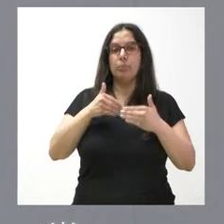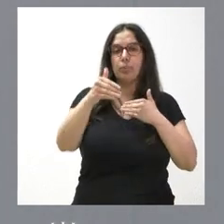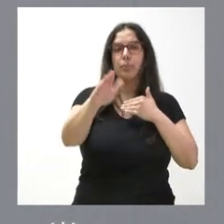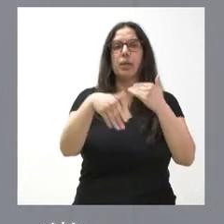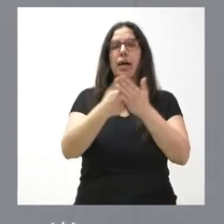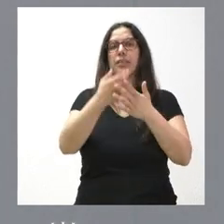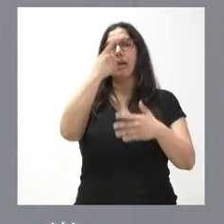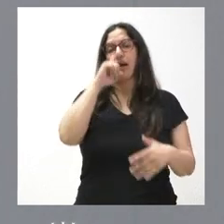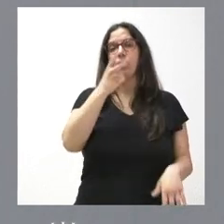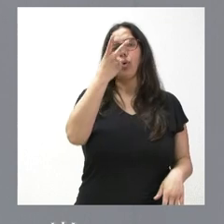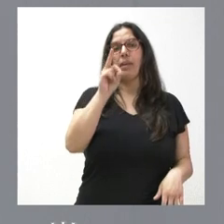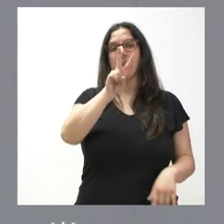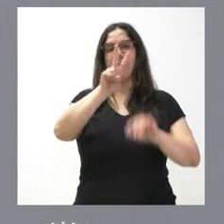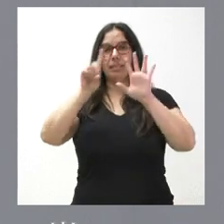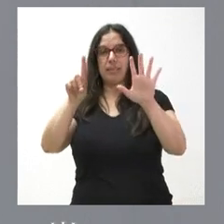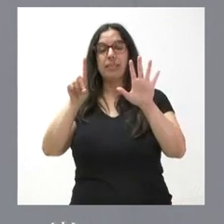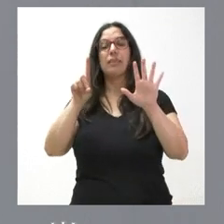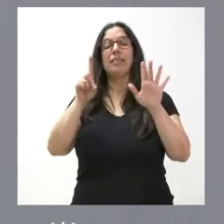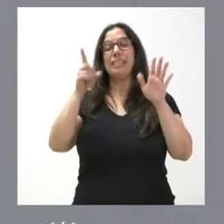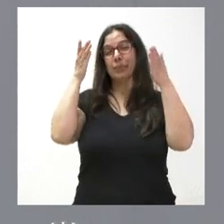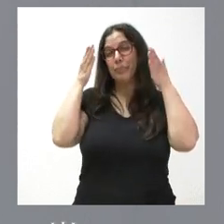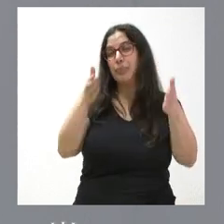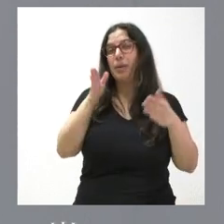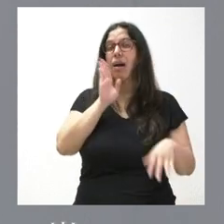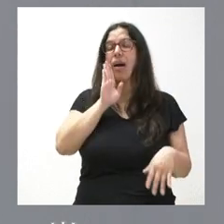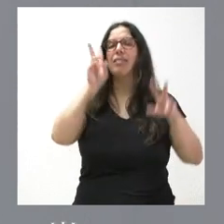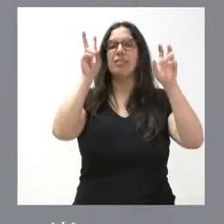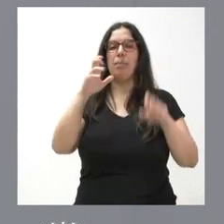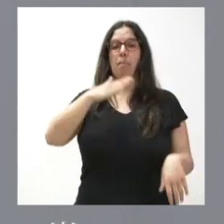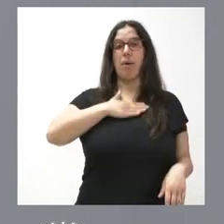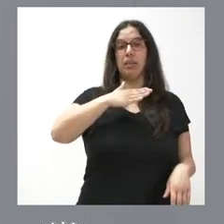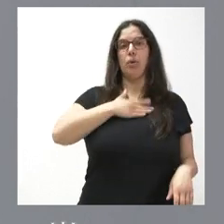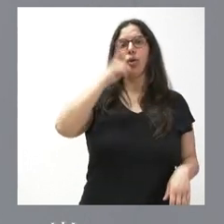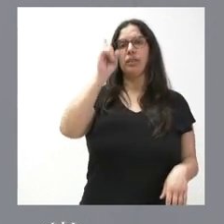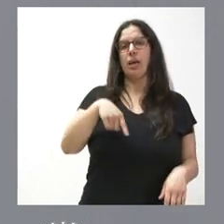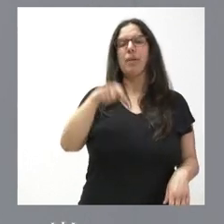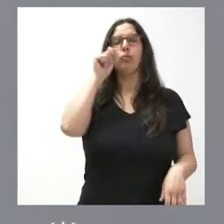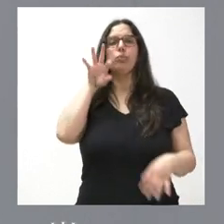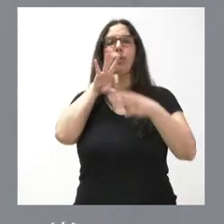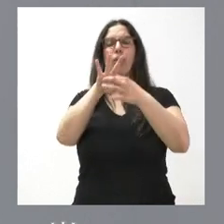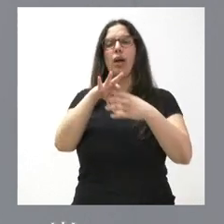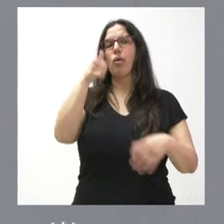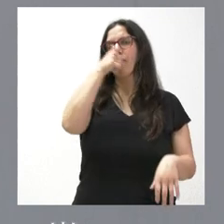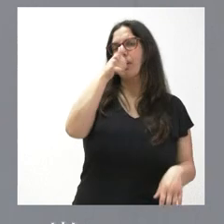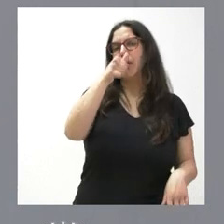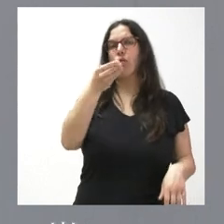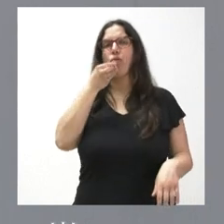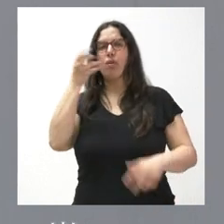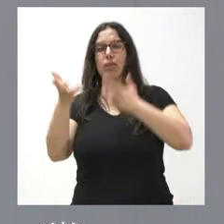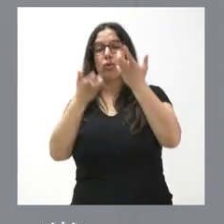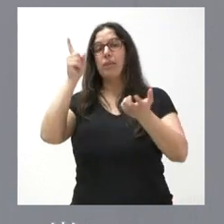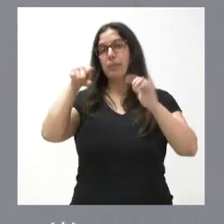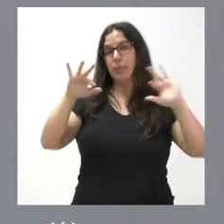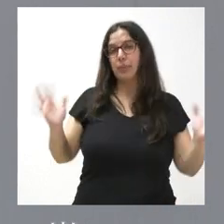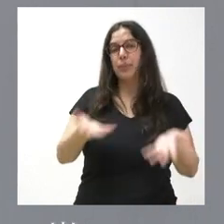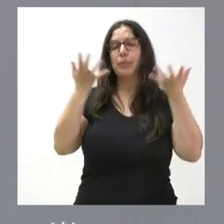y se centra, como les hemos dicho, en el patrimonio y en la enogastronomía y se va a fomentar la especialización en